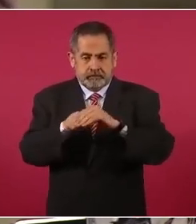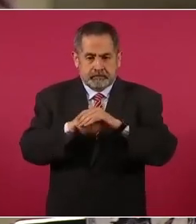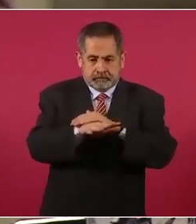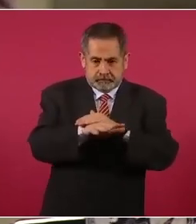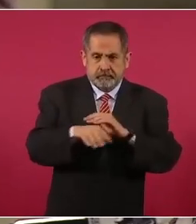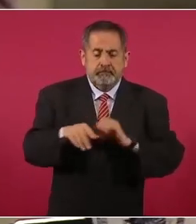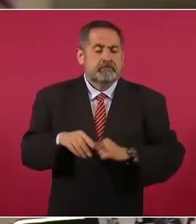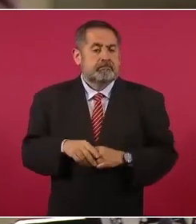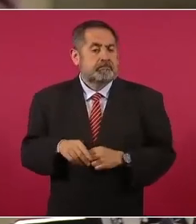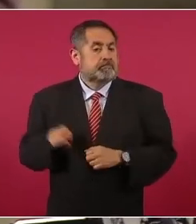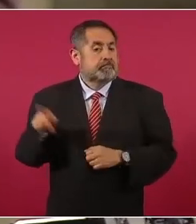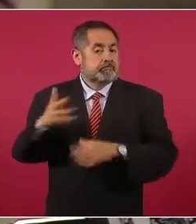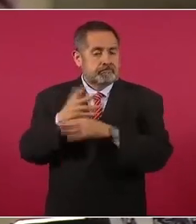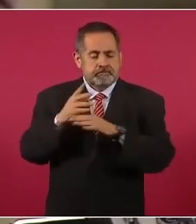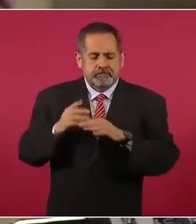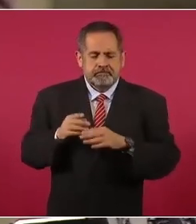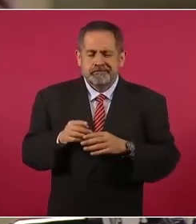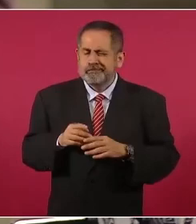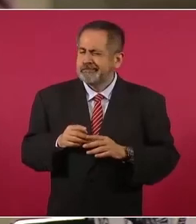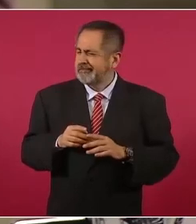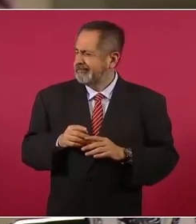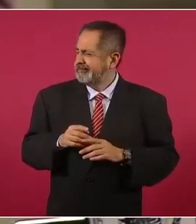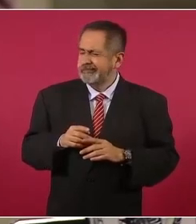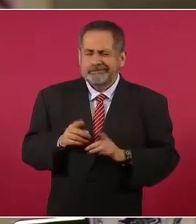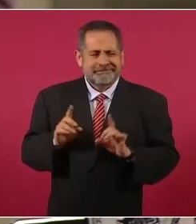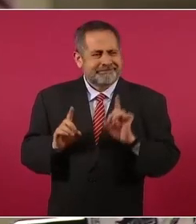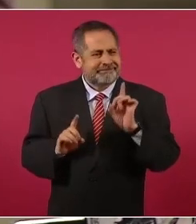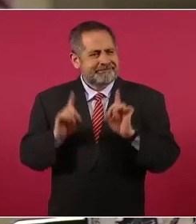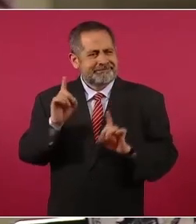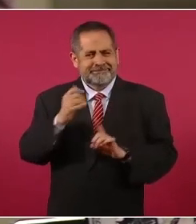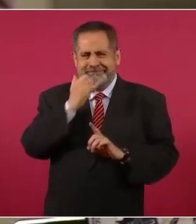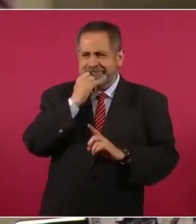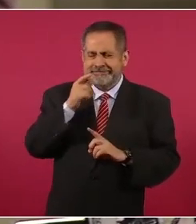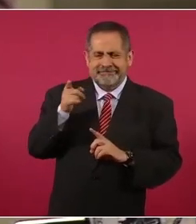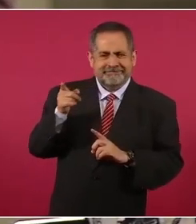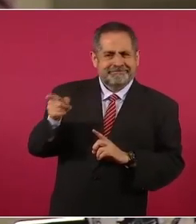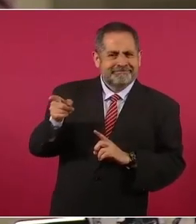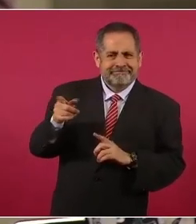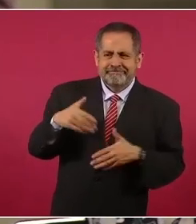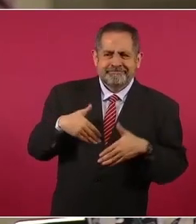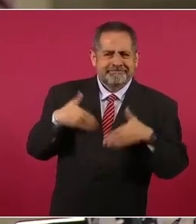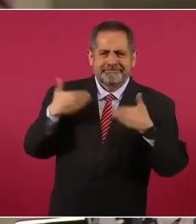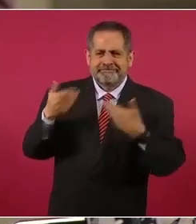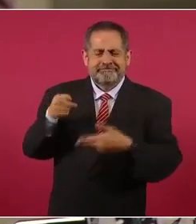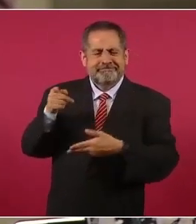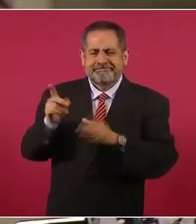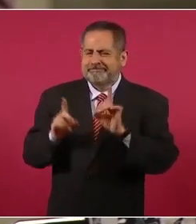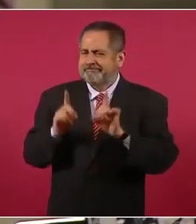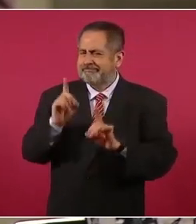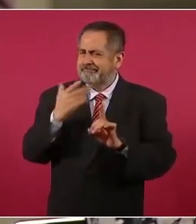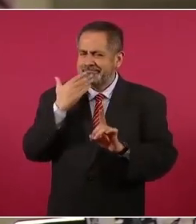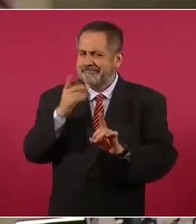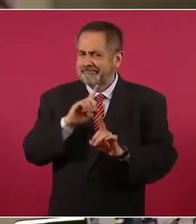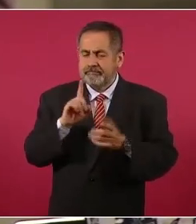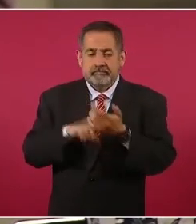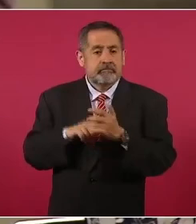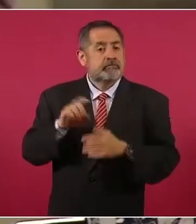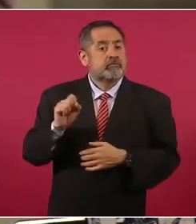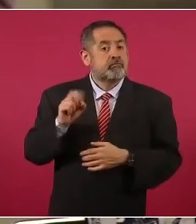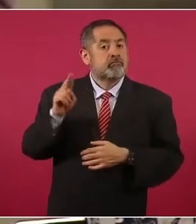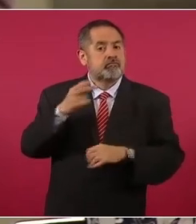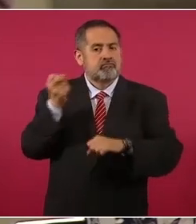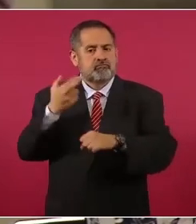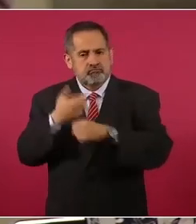pues básicamente dejó en duda la fiabilidad, no le da el peso que el subsecretario